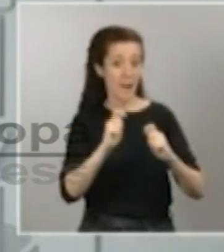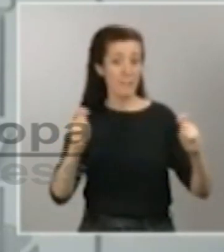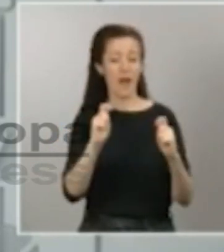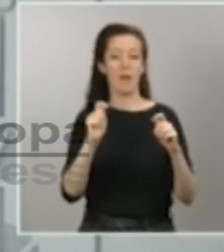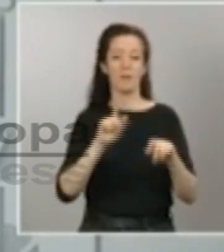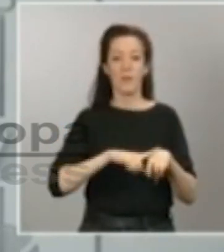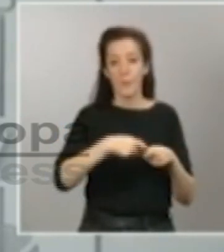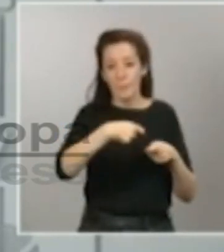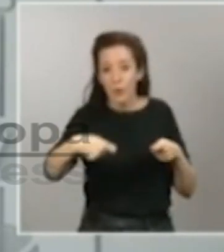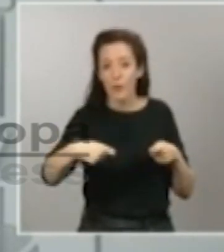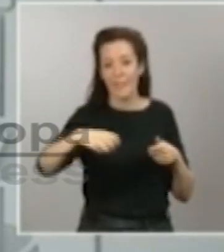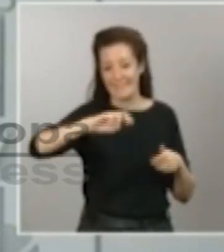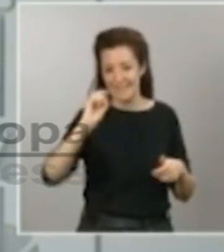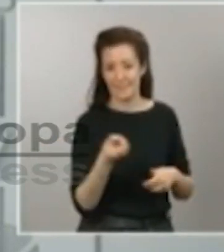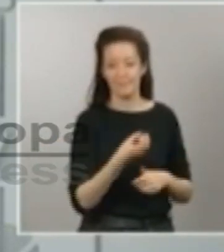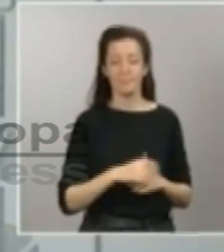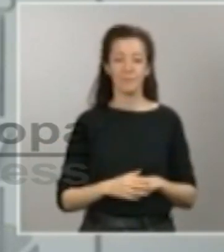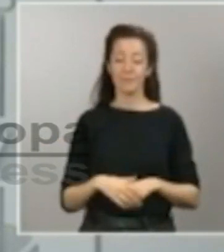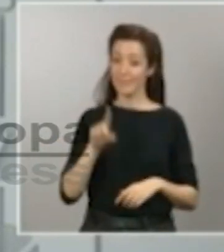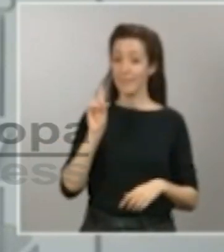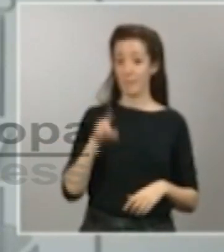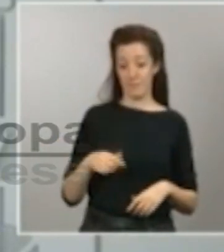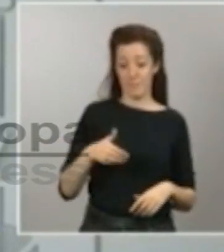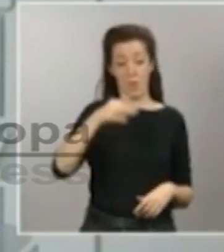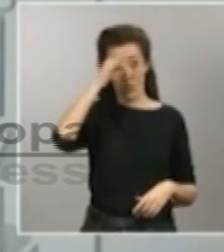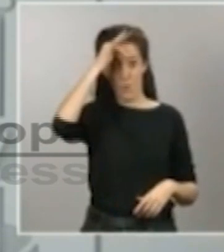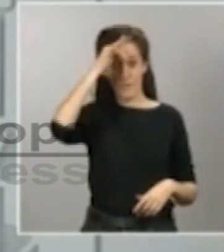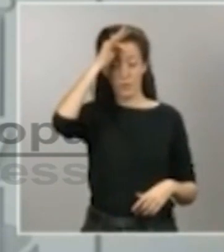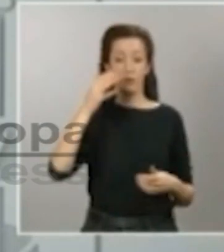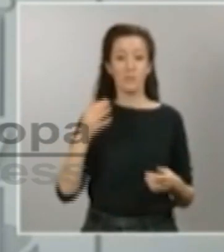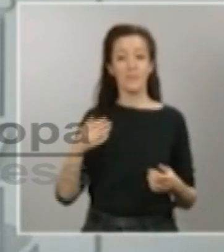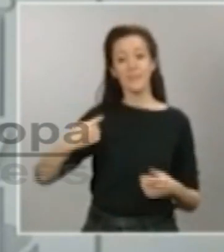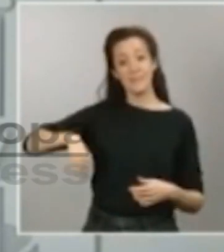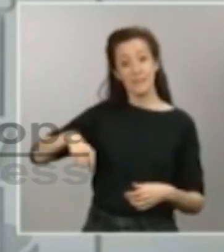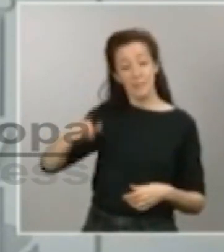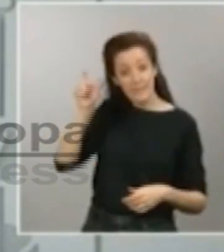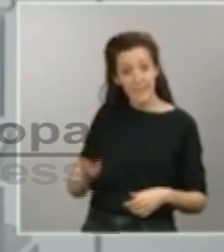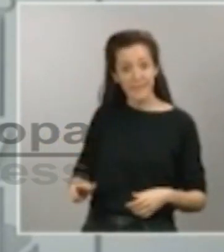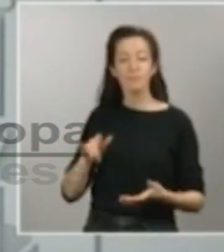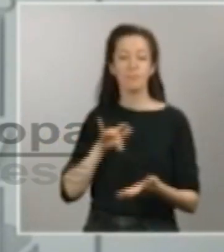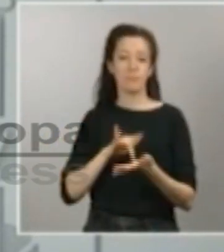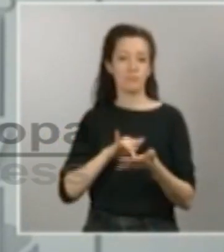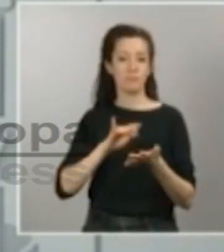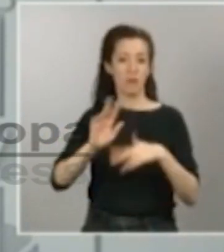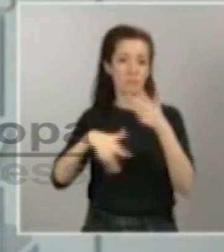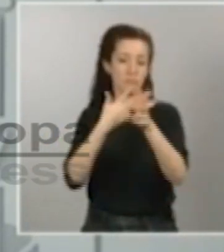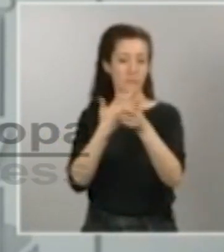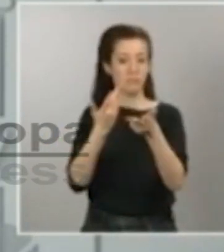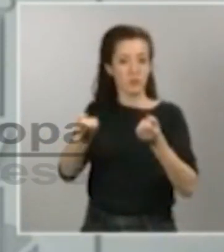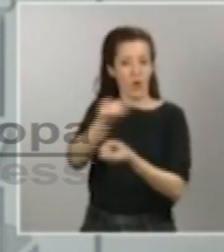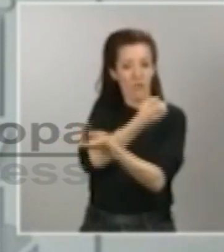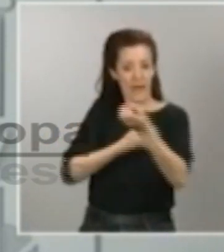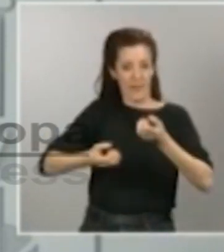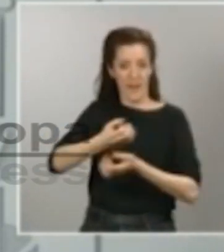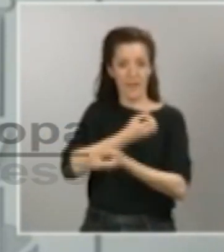domingo, como viene siendo habitual, presidente celebrará una conferencia acompañada de las autoridades delegadas competentes con